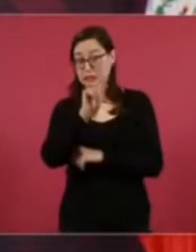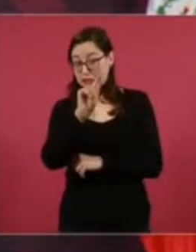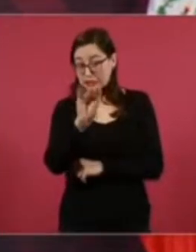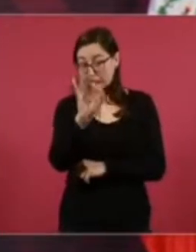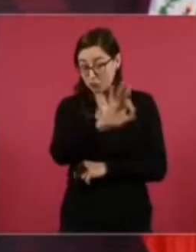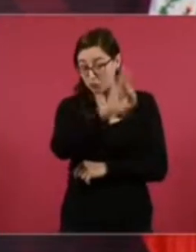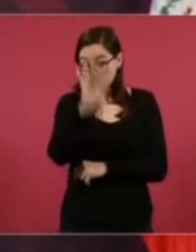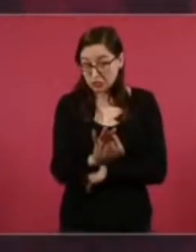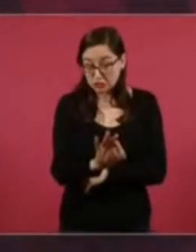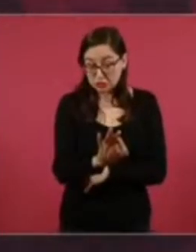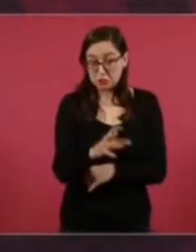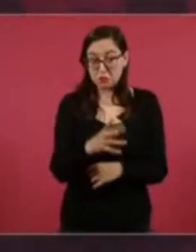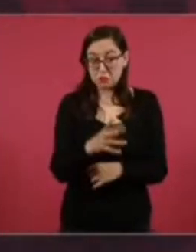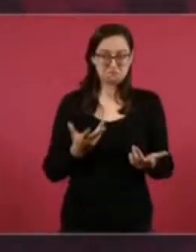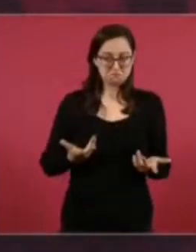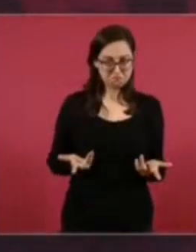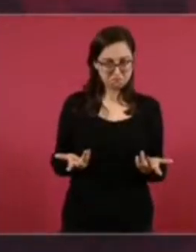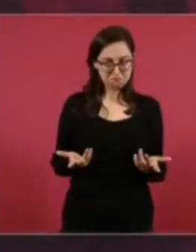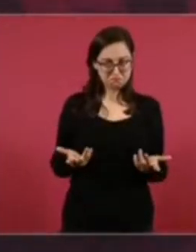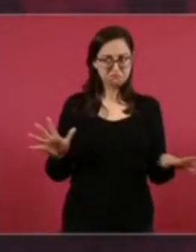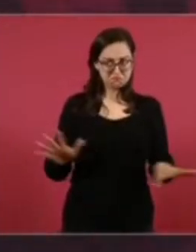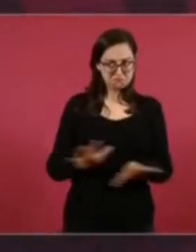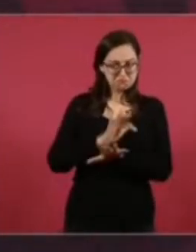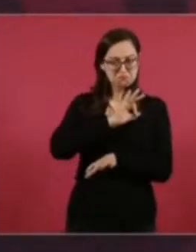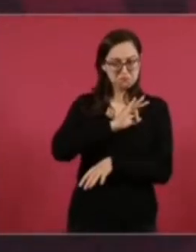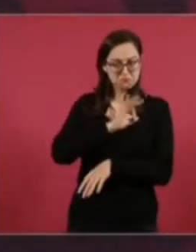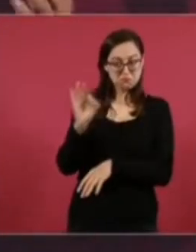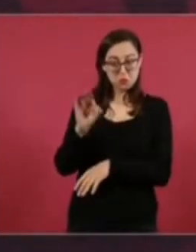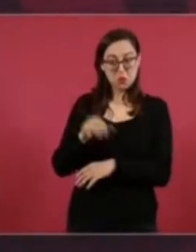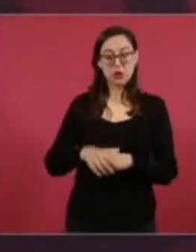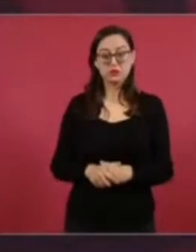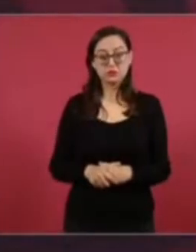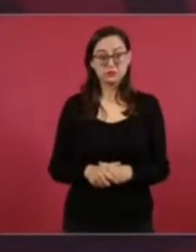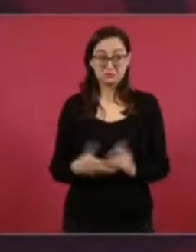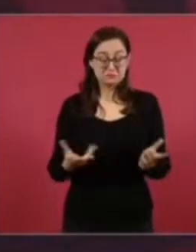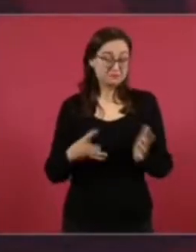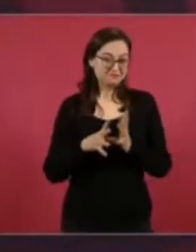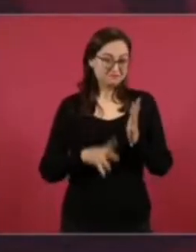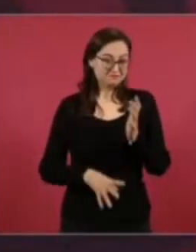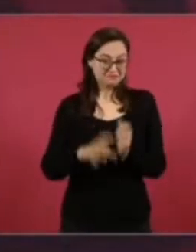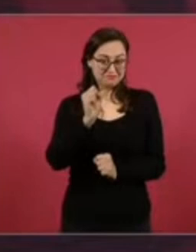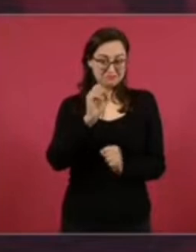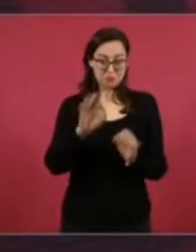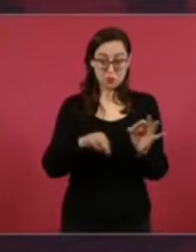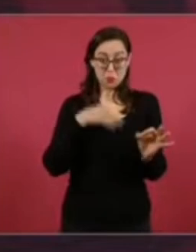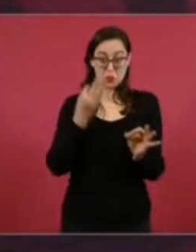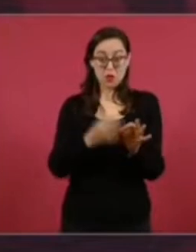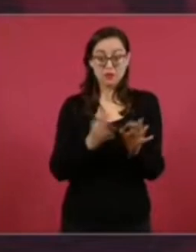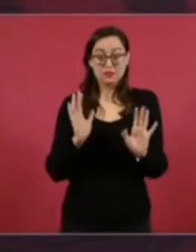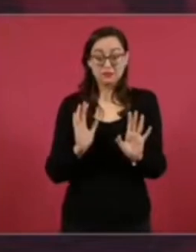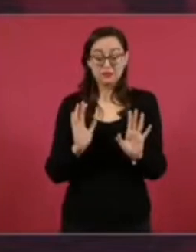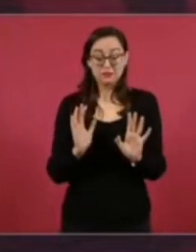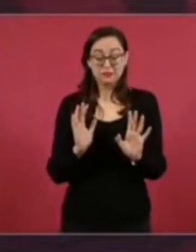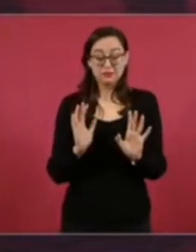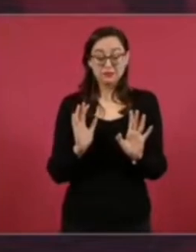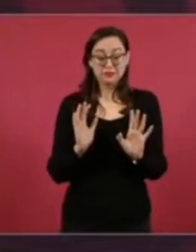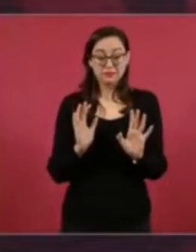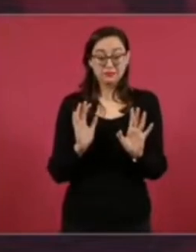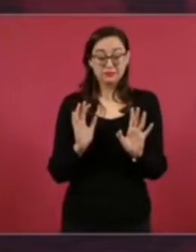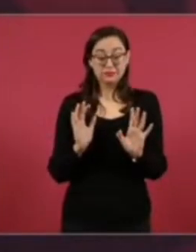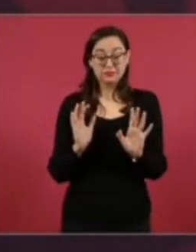en la Cámara de Diputados, en la Cámara de Senadores, pues es cumplir con la Constitución. Y si